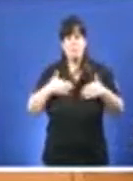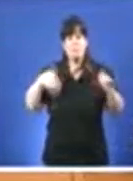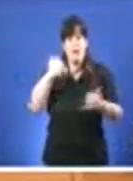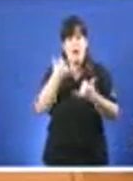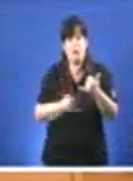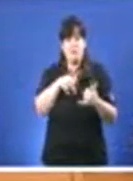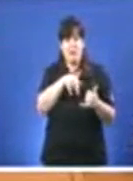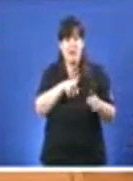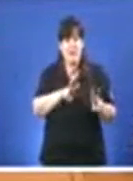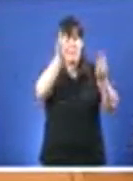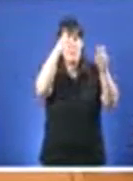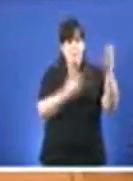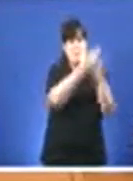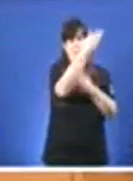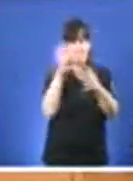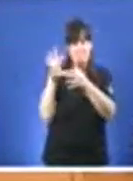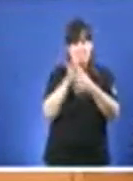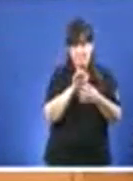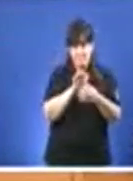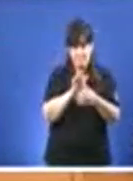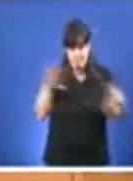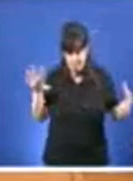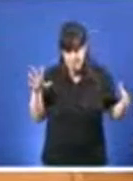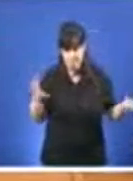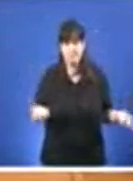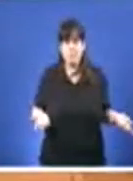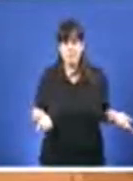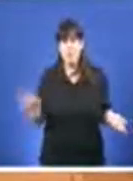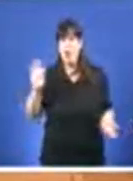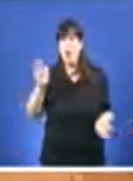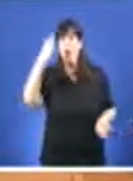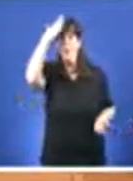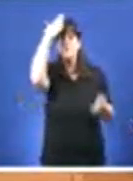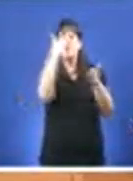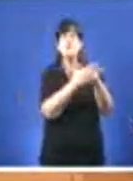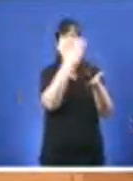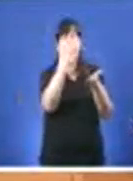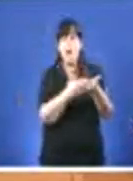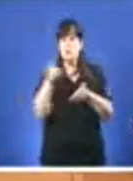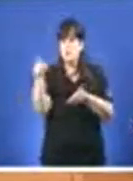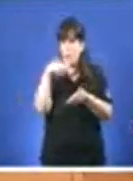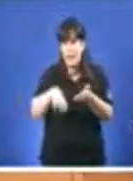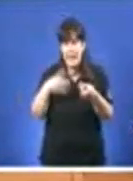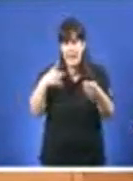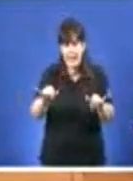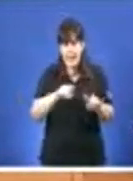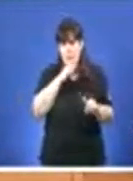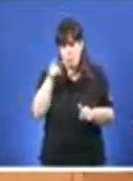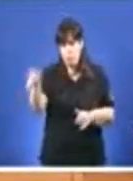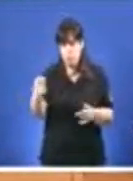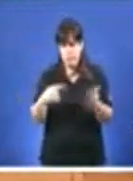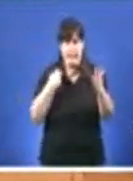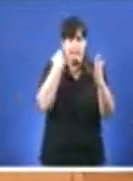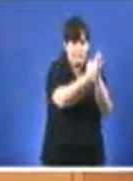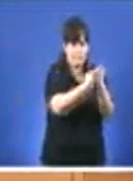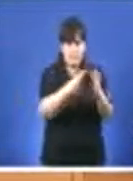Sabe iso que non ten interés en ler os sumarios. Ni siquiera os sumarios onde aparece abondosamente citado vostede